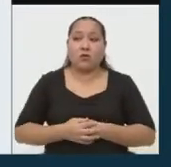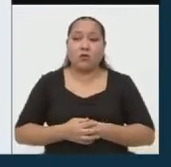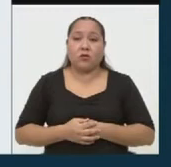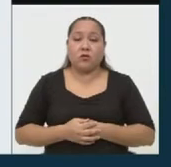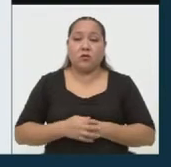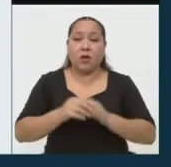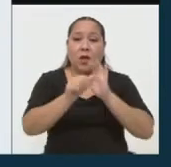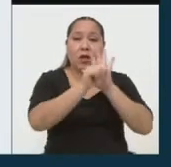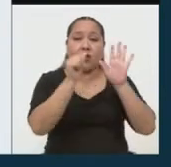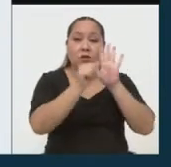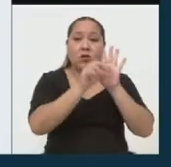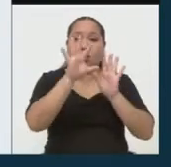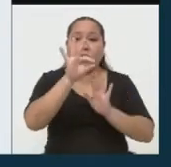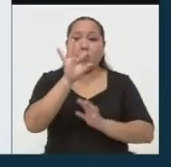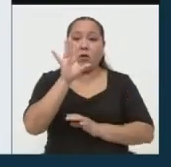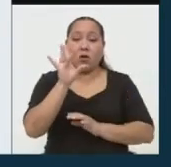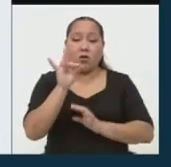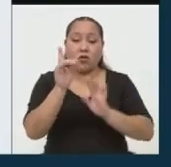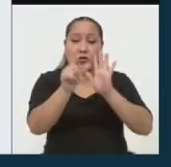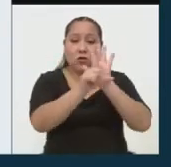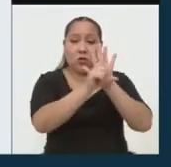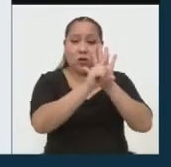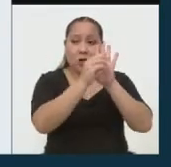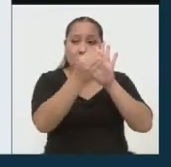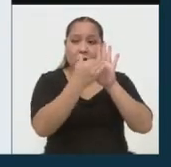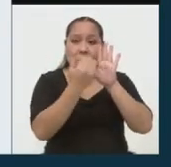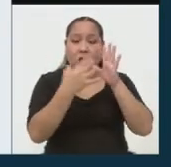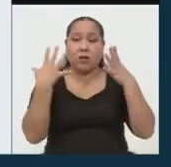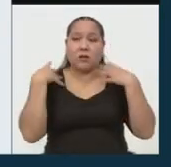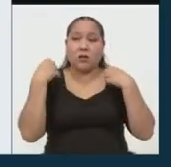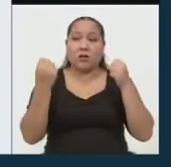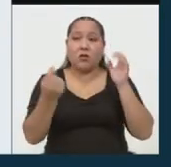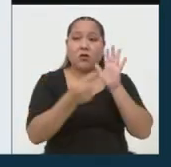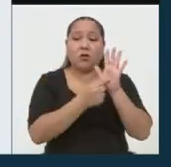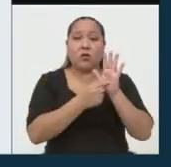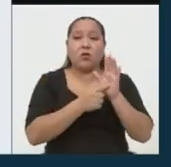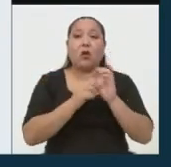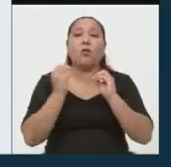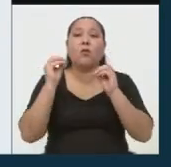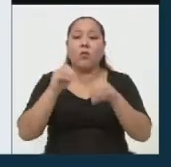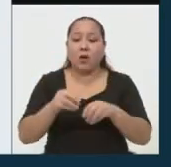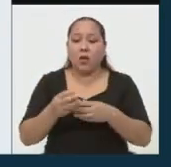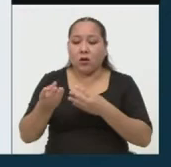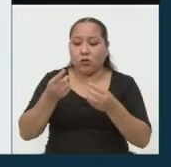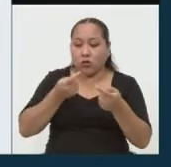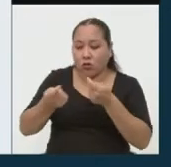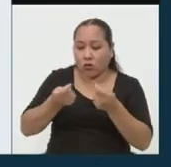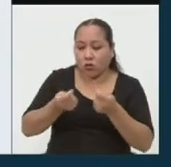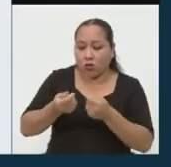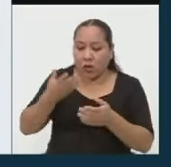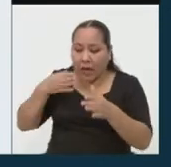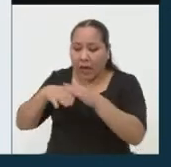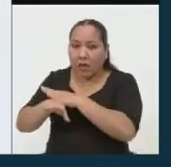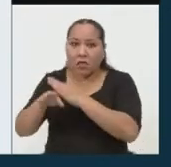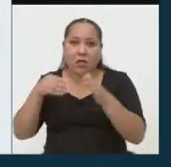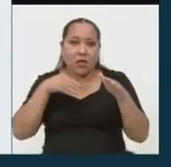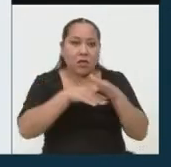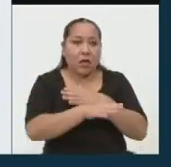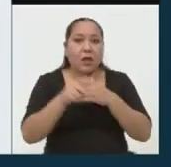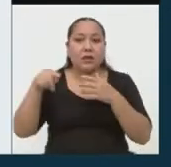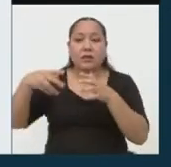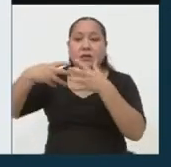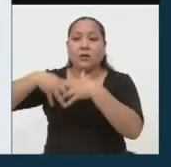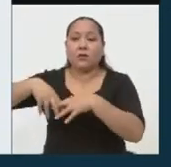en el artículo 98 de la Ley General de Salud pueda intervenir las plantas de oxígeno que